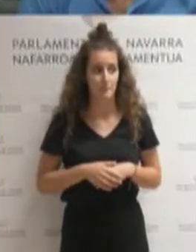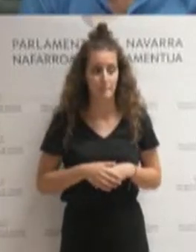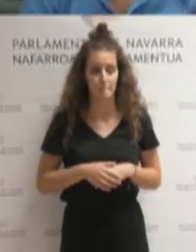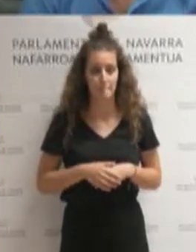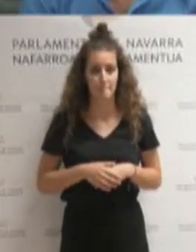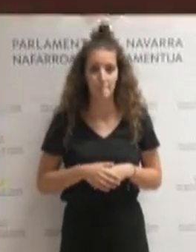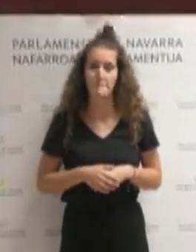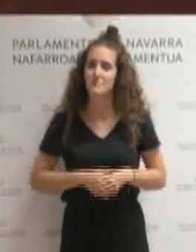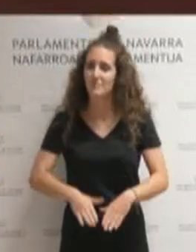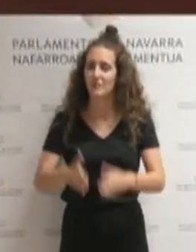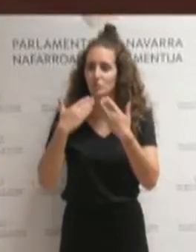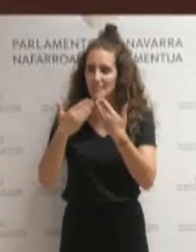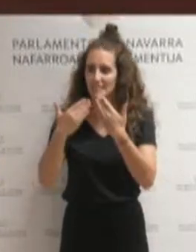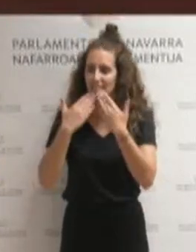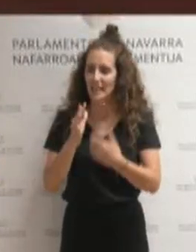Milio Esquerra, Ruiz Jesús, Andrea, Conchilla.